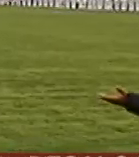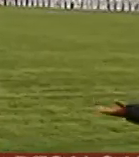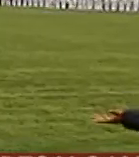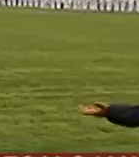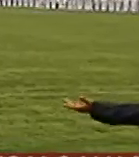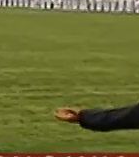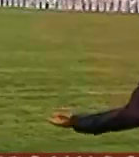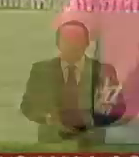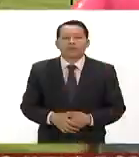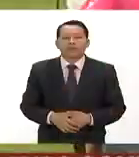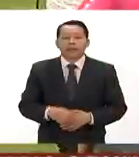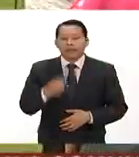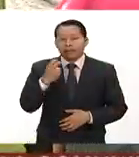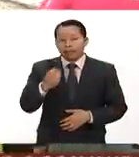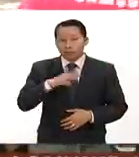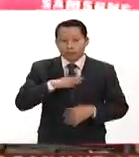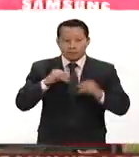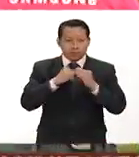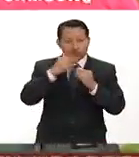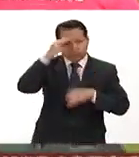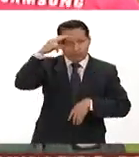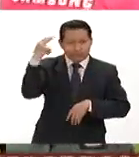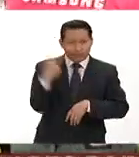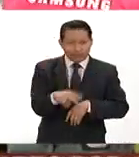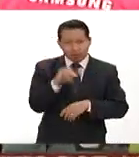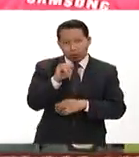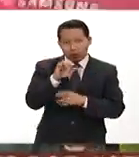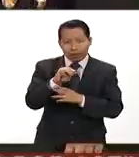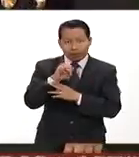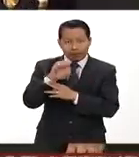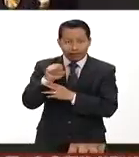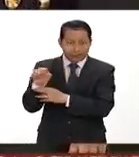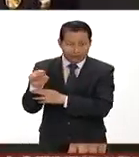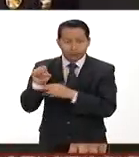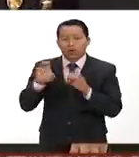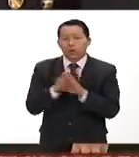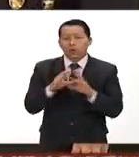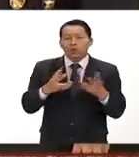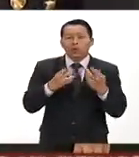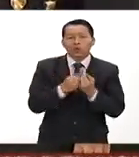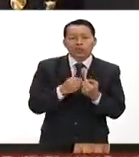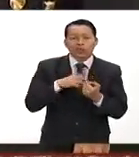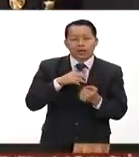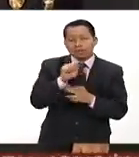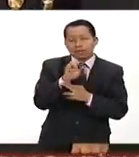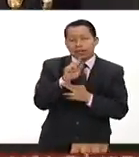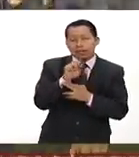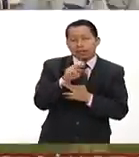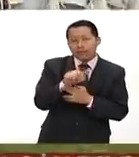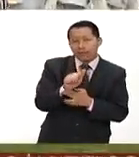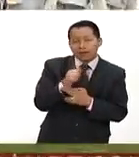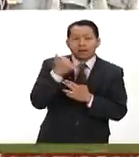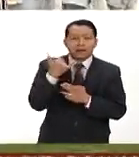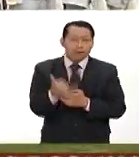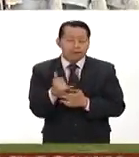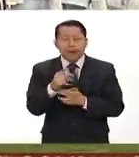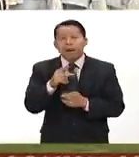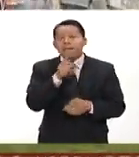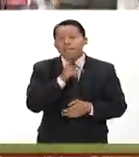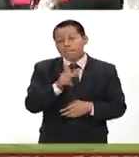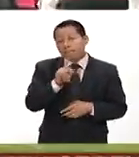De esta manera el Instituto Mexicano del Seguro Social junto con la Secretaría de la Defensa Nacional y Petróleos